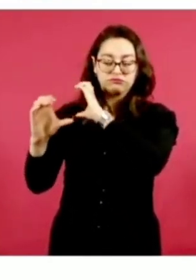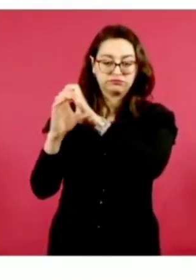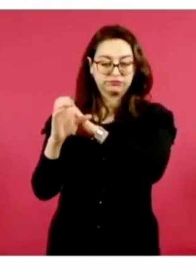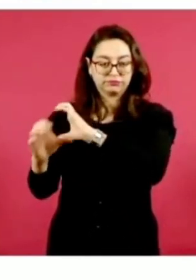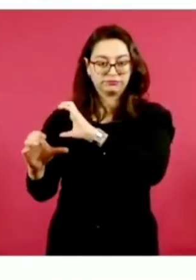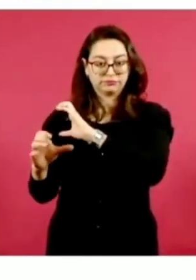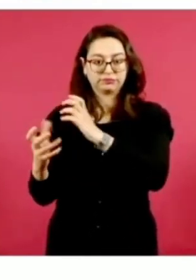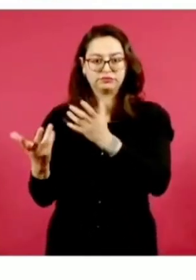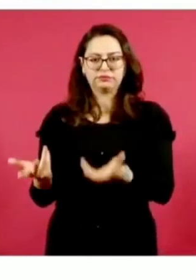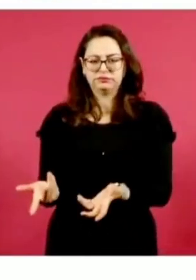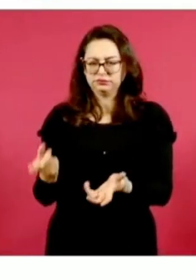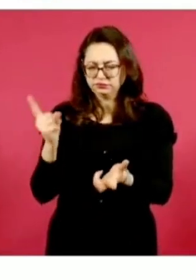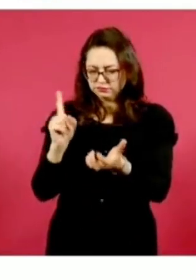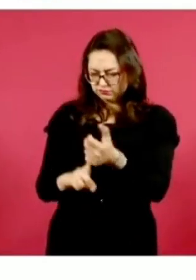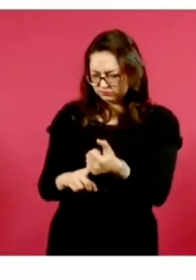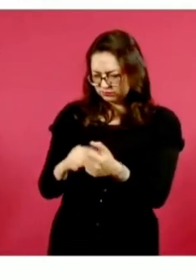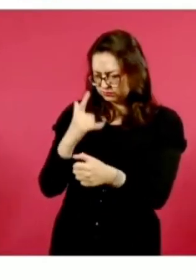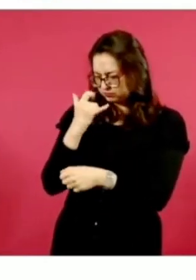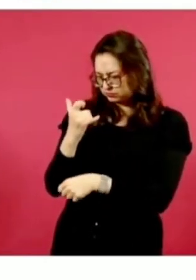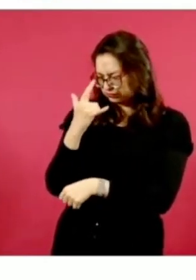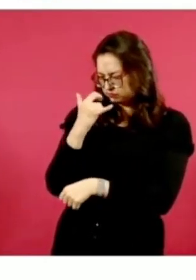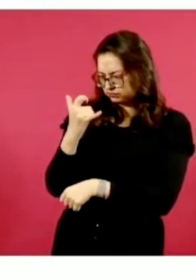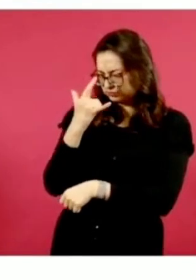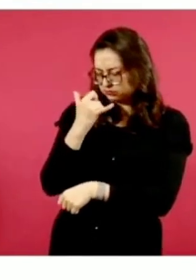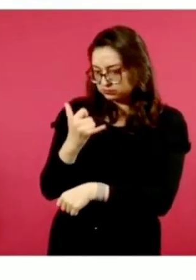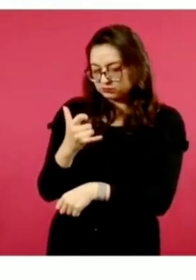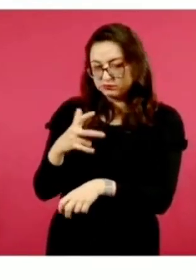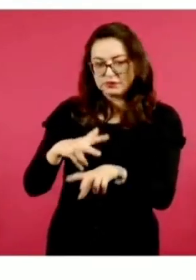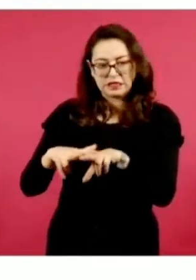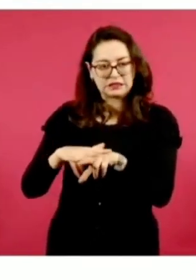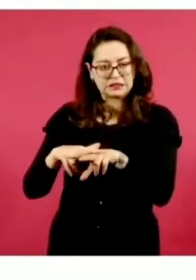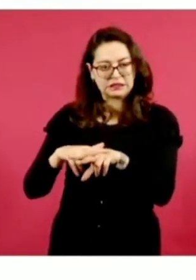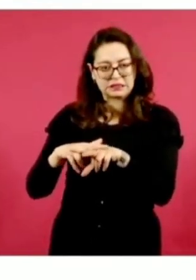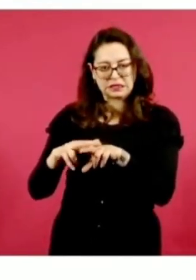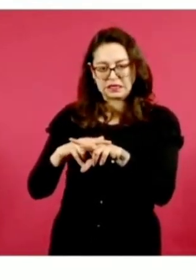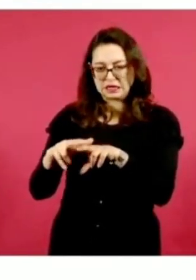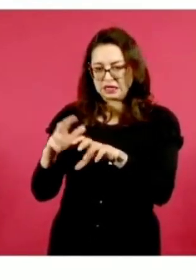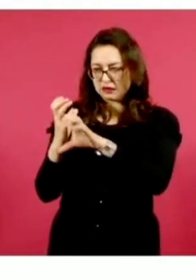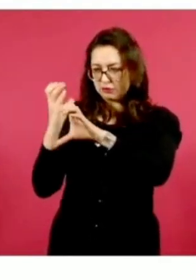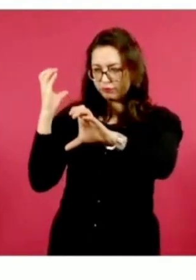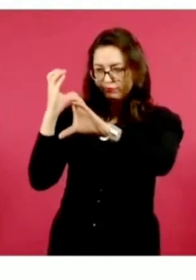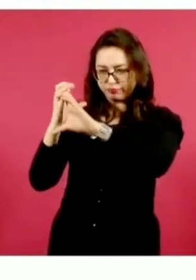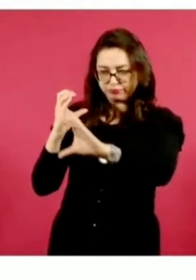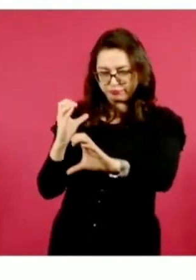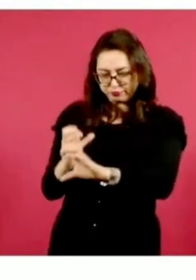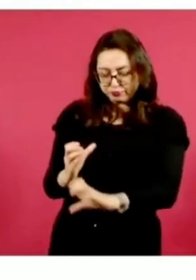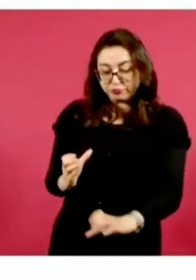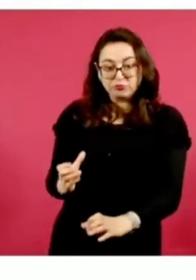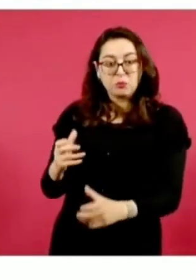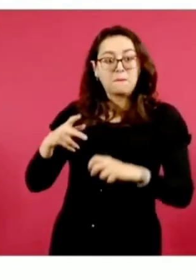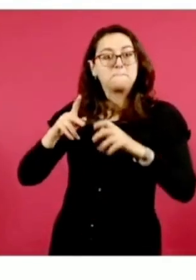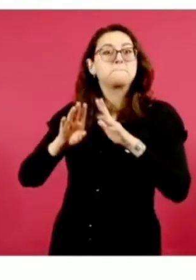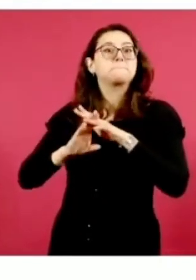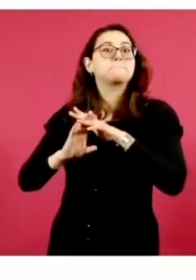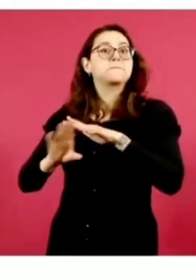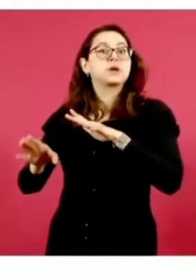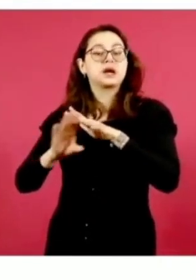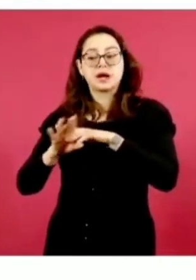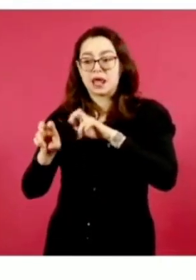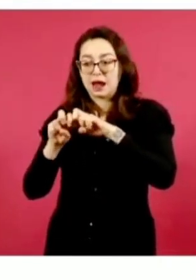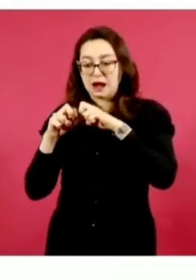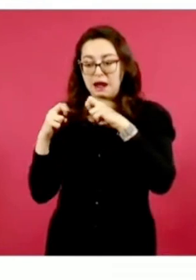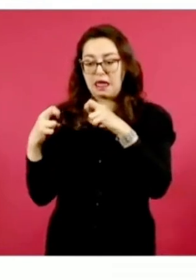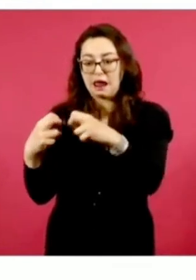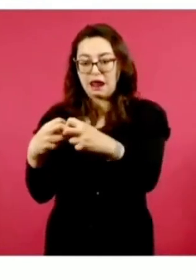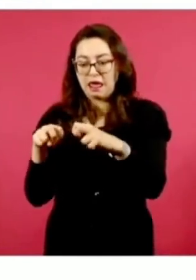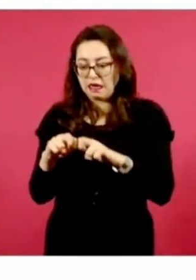interior de contenedores en plataformas del tren que va en la ruta de Hermosillo a Nogales. De acuerdo con las investigaciones por